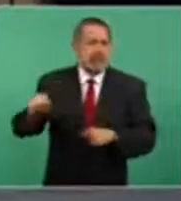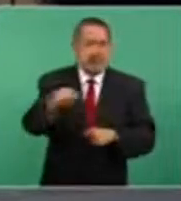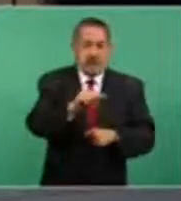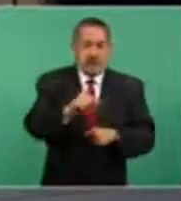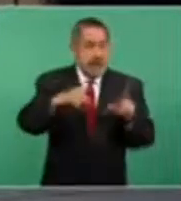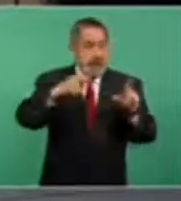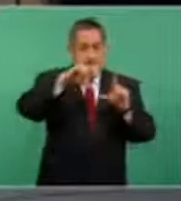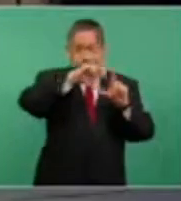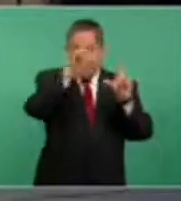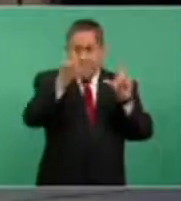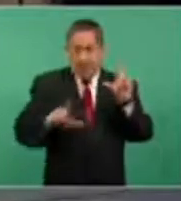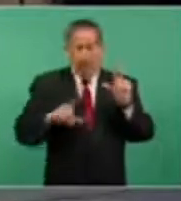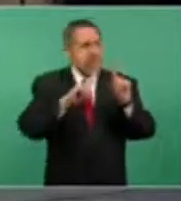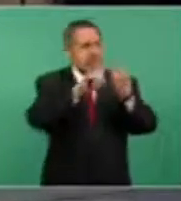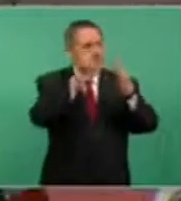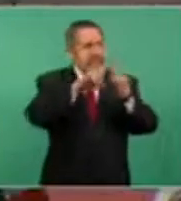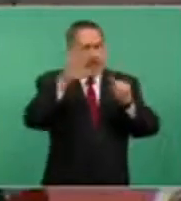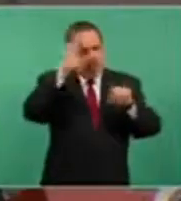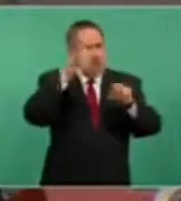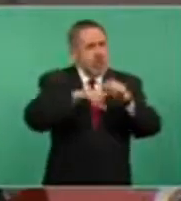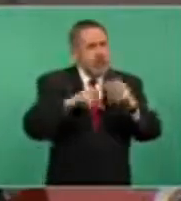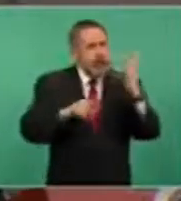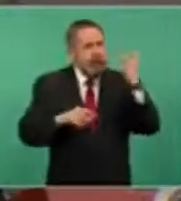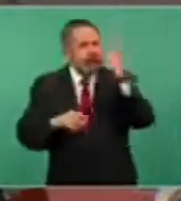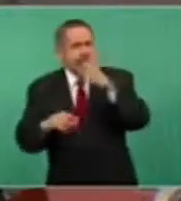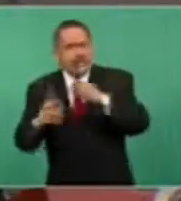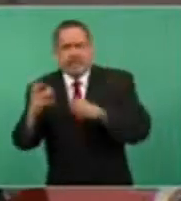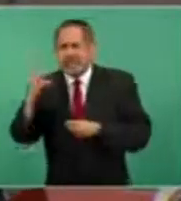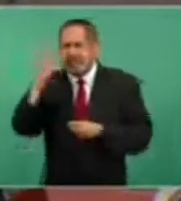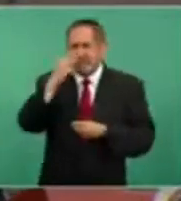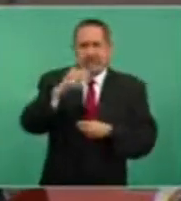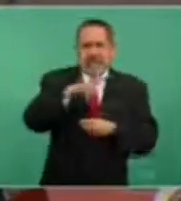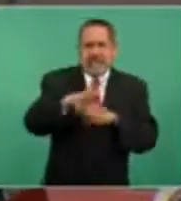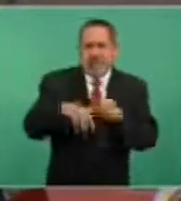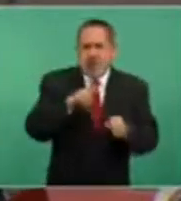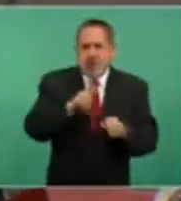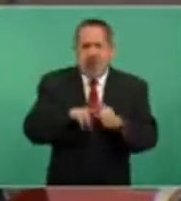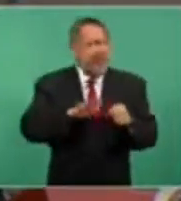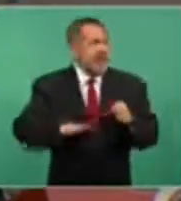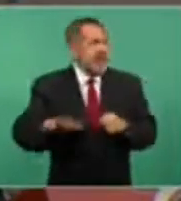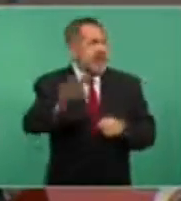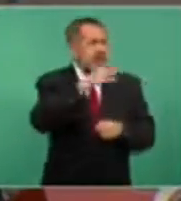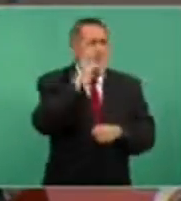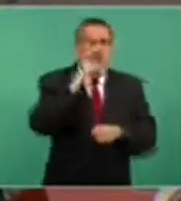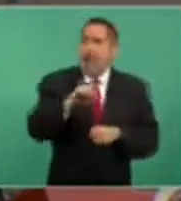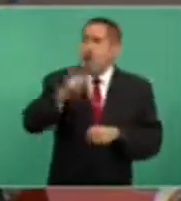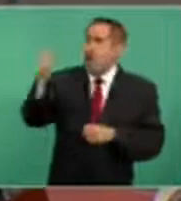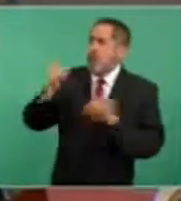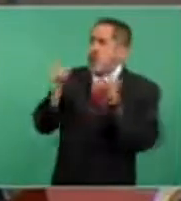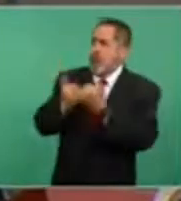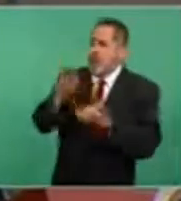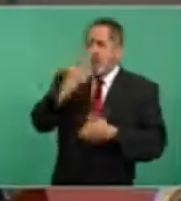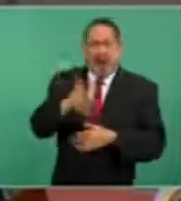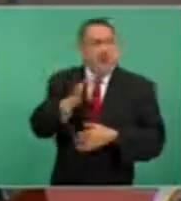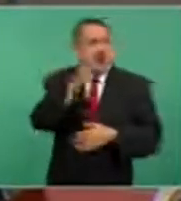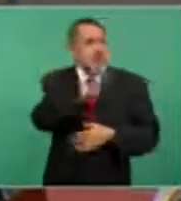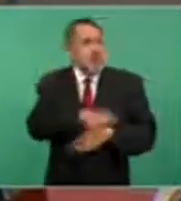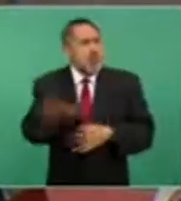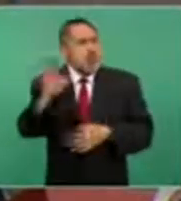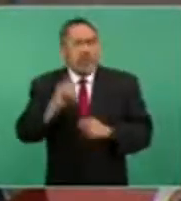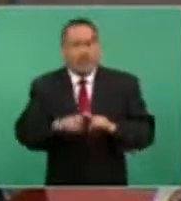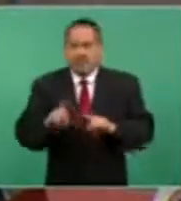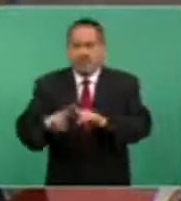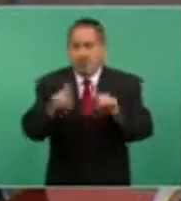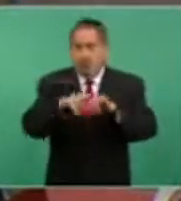hay bellezas naturales incomparables y una diversidad